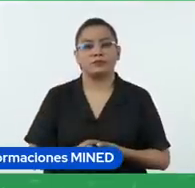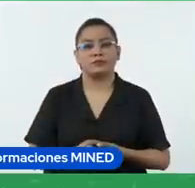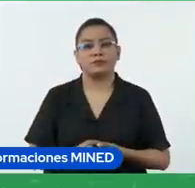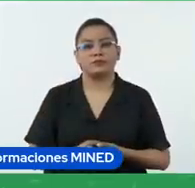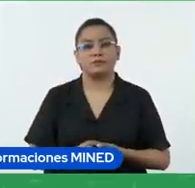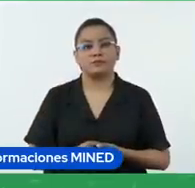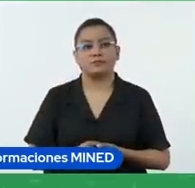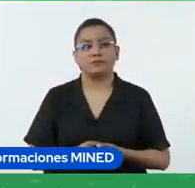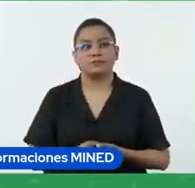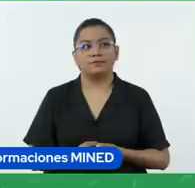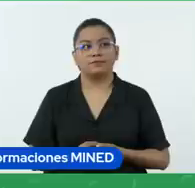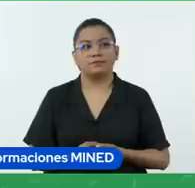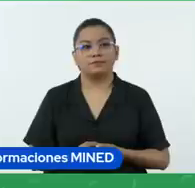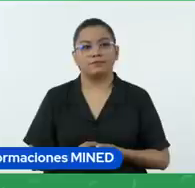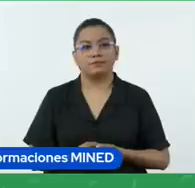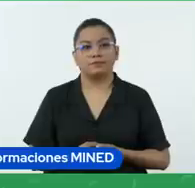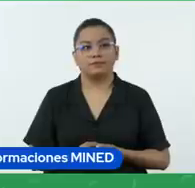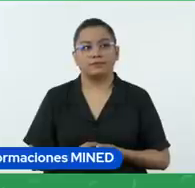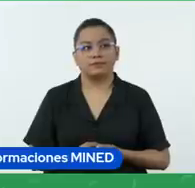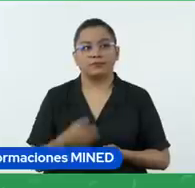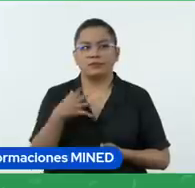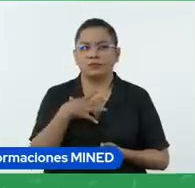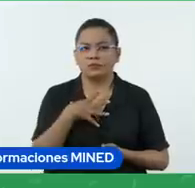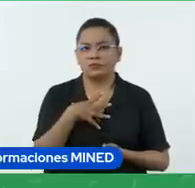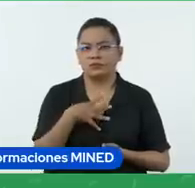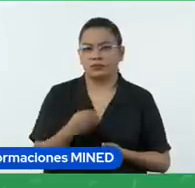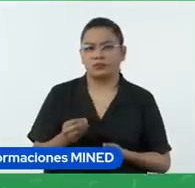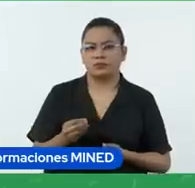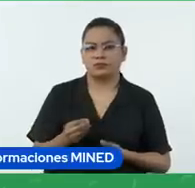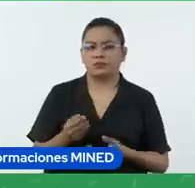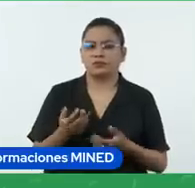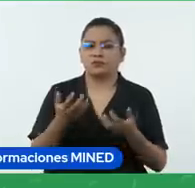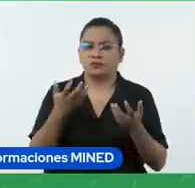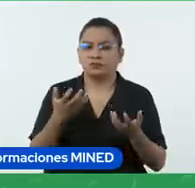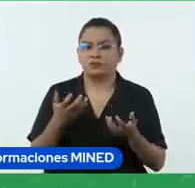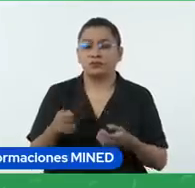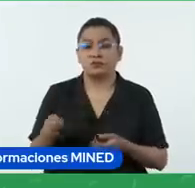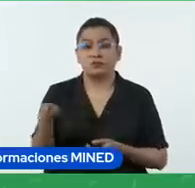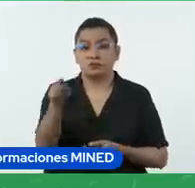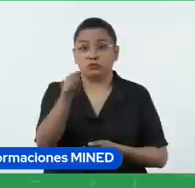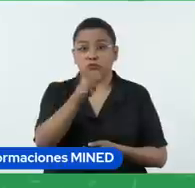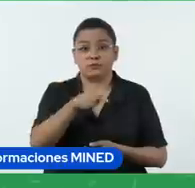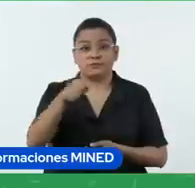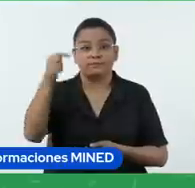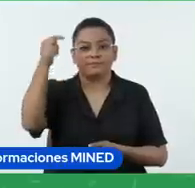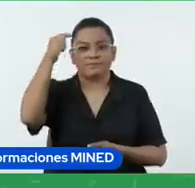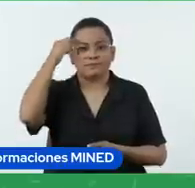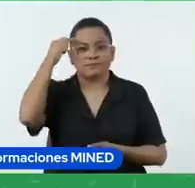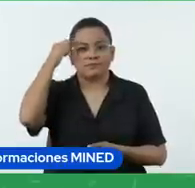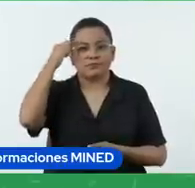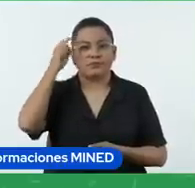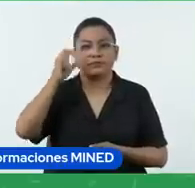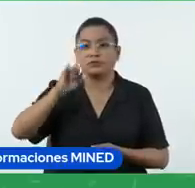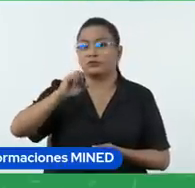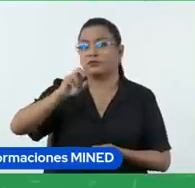Y me gusta mucho que consideran indicadores de logro del diagnóstico.